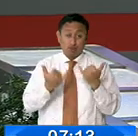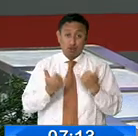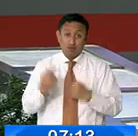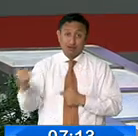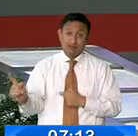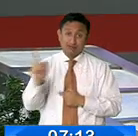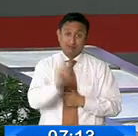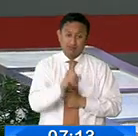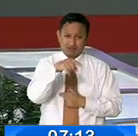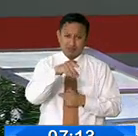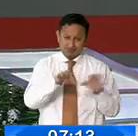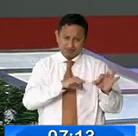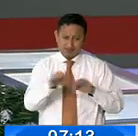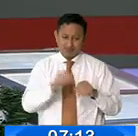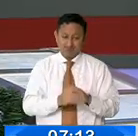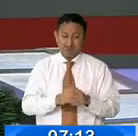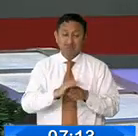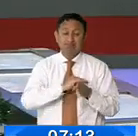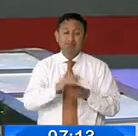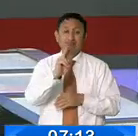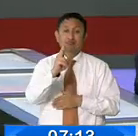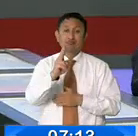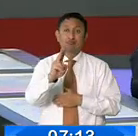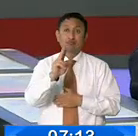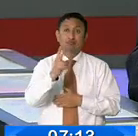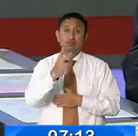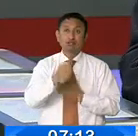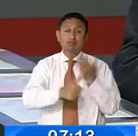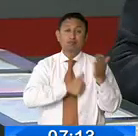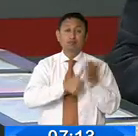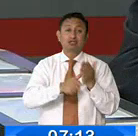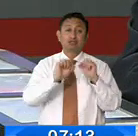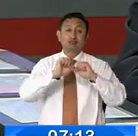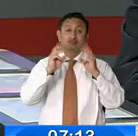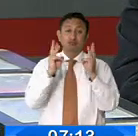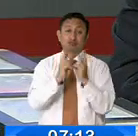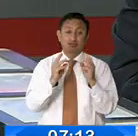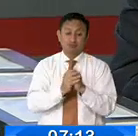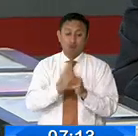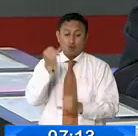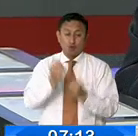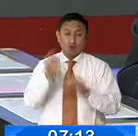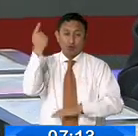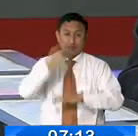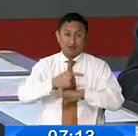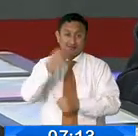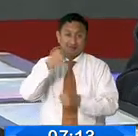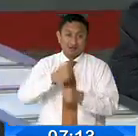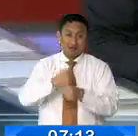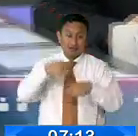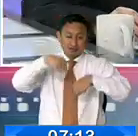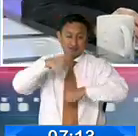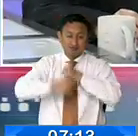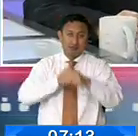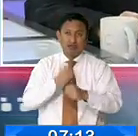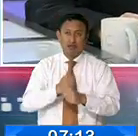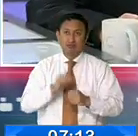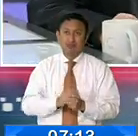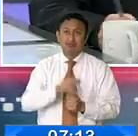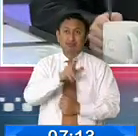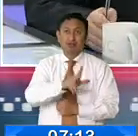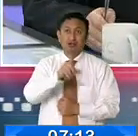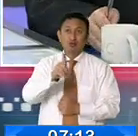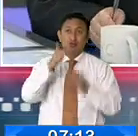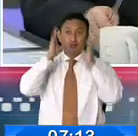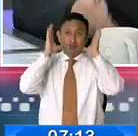topar a continuación. Vamos a invitar a la viceministra de Inclusión Social que nos acompaña en este último día laborable del año, este 31